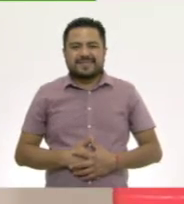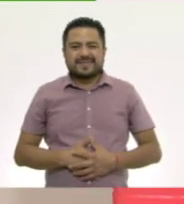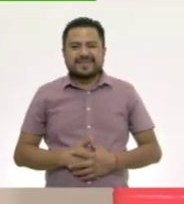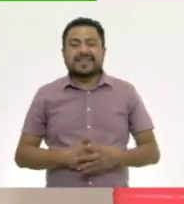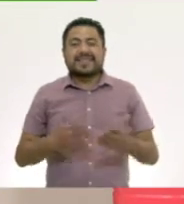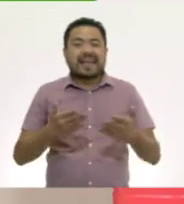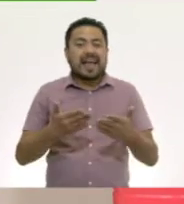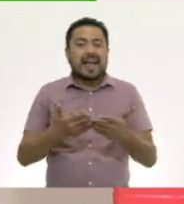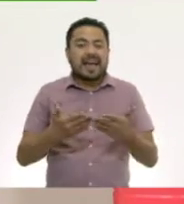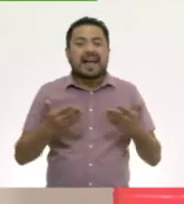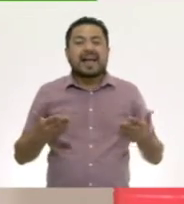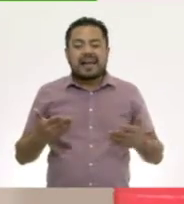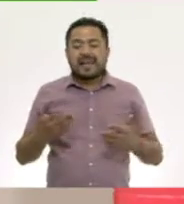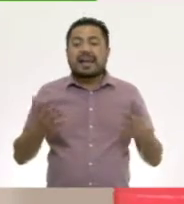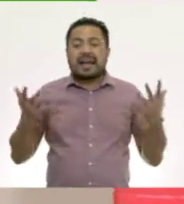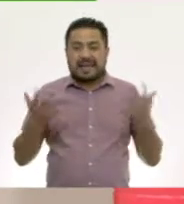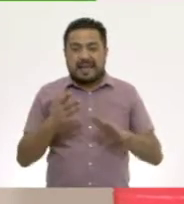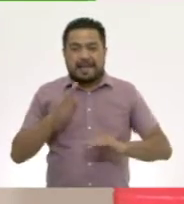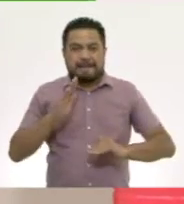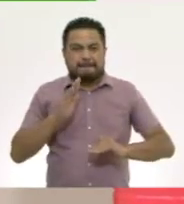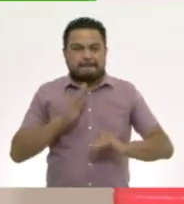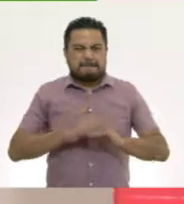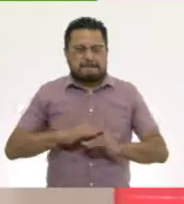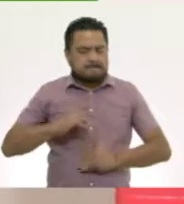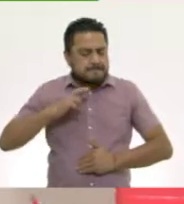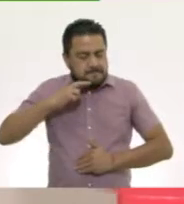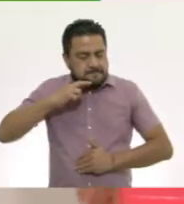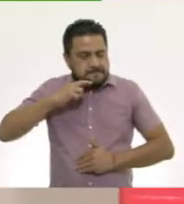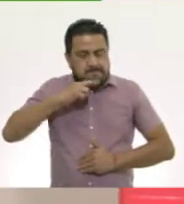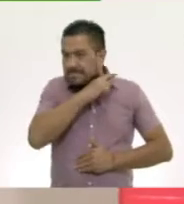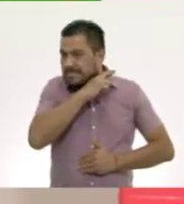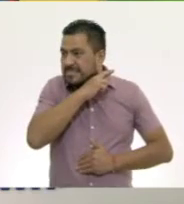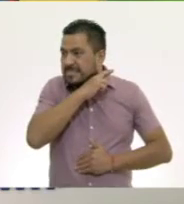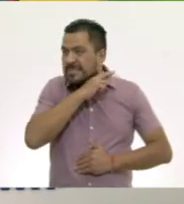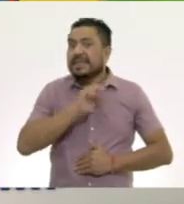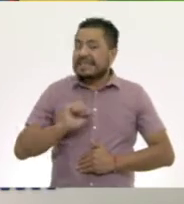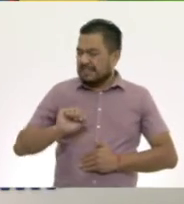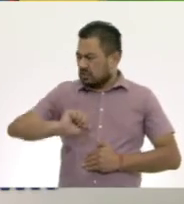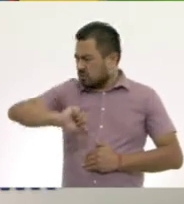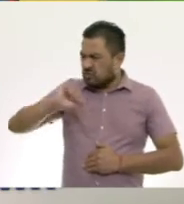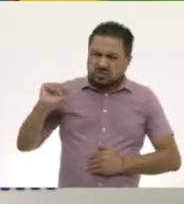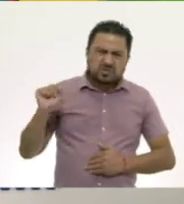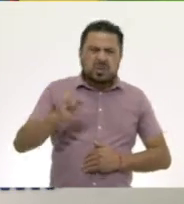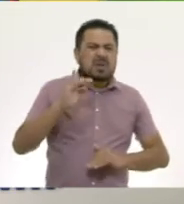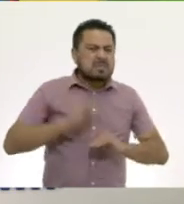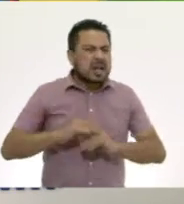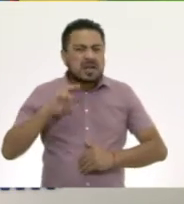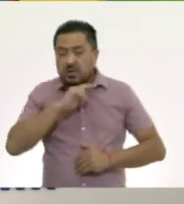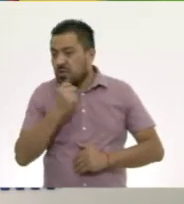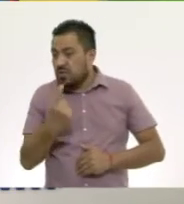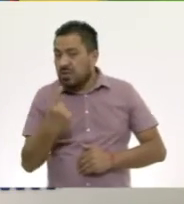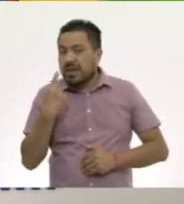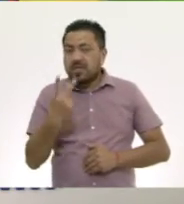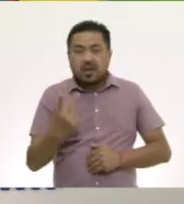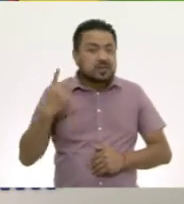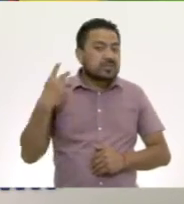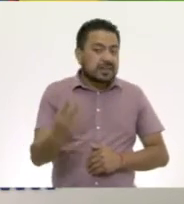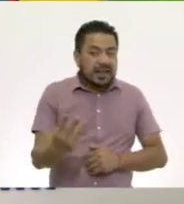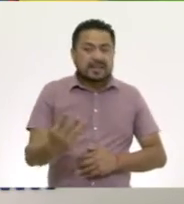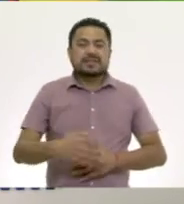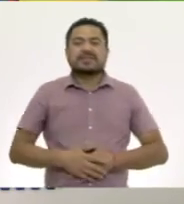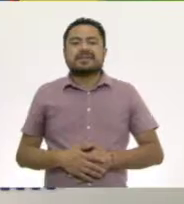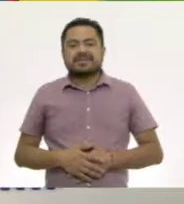Ahora, hagámoslo a una velocidad rápida. ¡Sí! ¡Rápido! Una, dos,